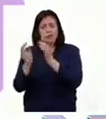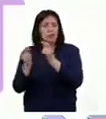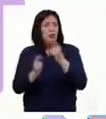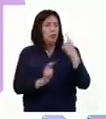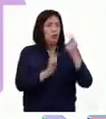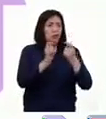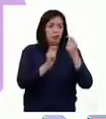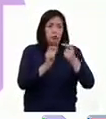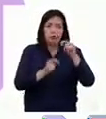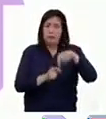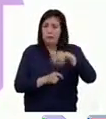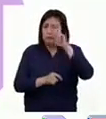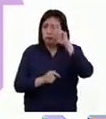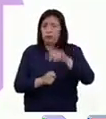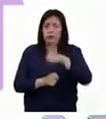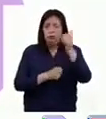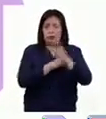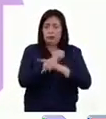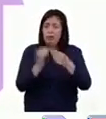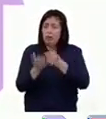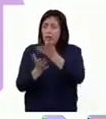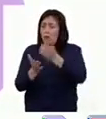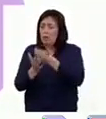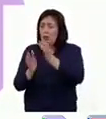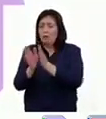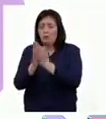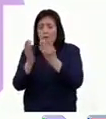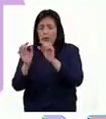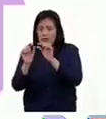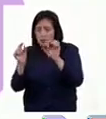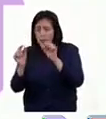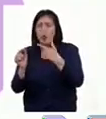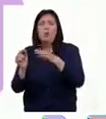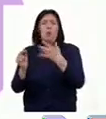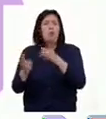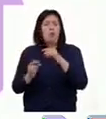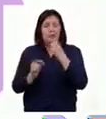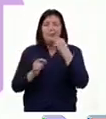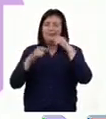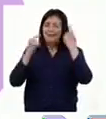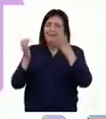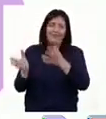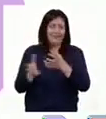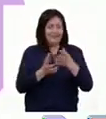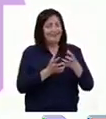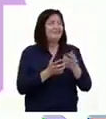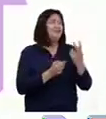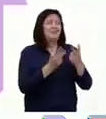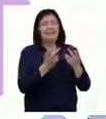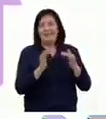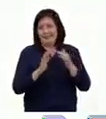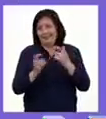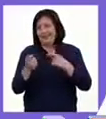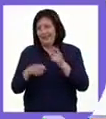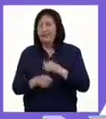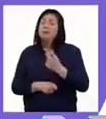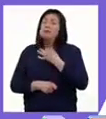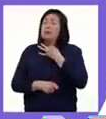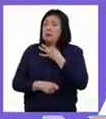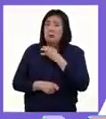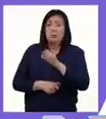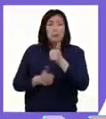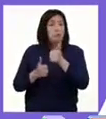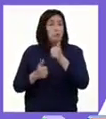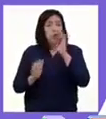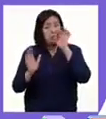turistas nacionales e internacionales que compran nuestros retrabios siempre salen con una gran sonrisa después de visitarnos y atienden. Mi abuelito